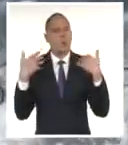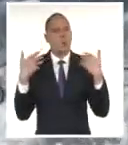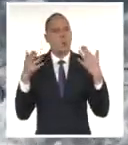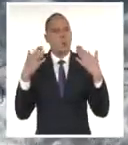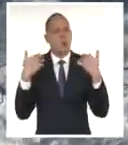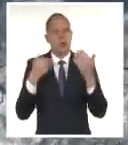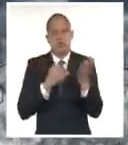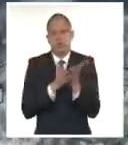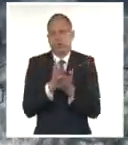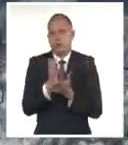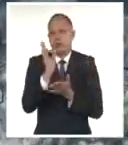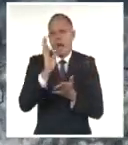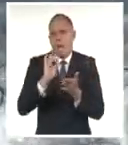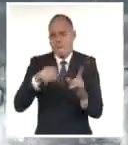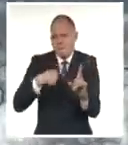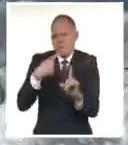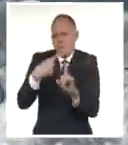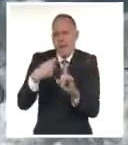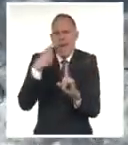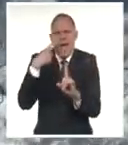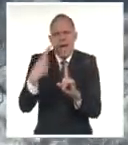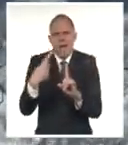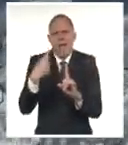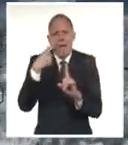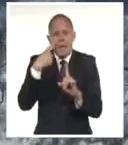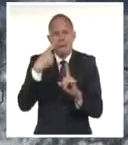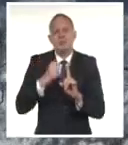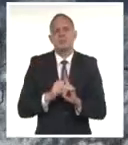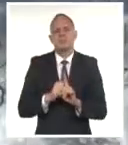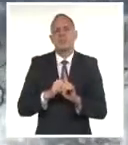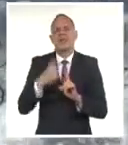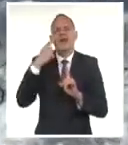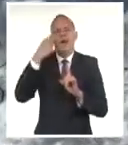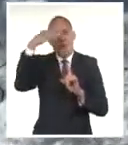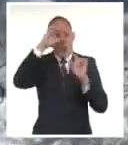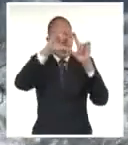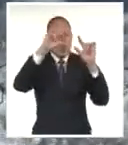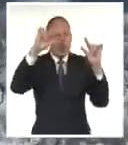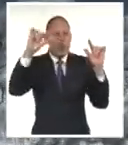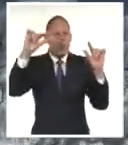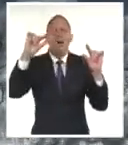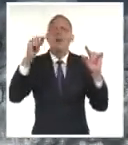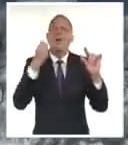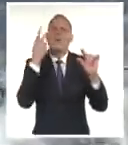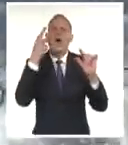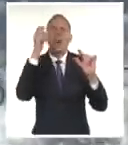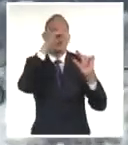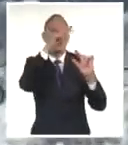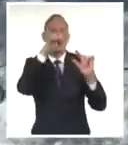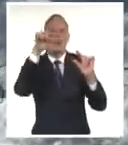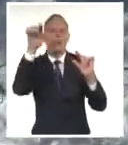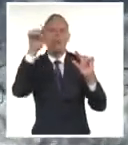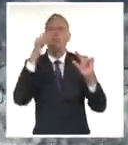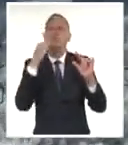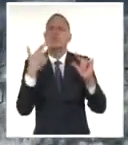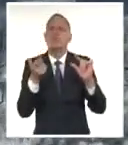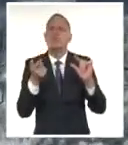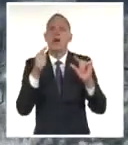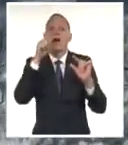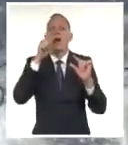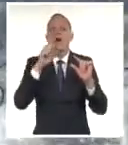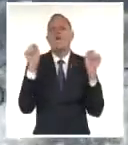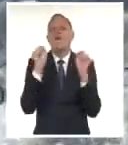también tenemos ahora una condición dinámica, este frente muy débil que está en el sur de la Florida, que se va a seguir